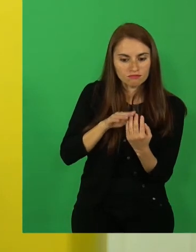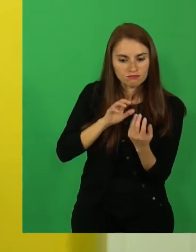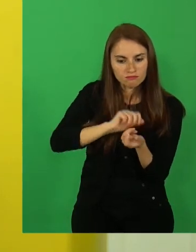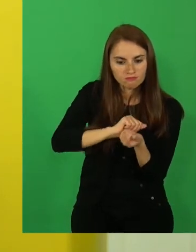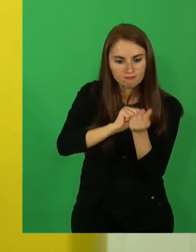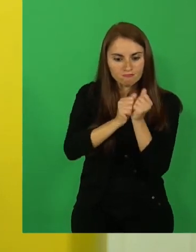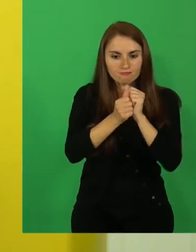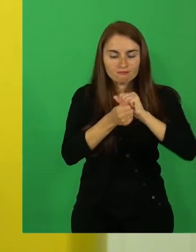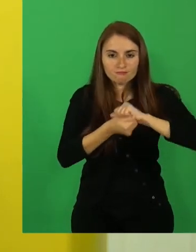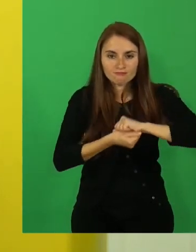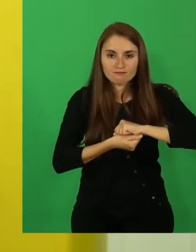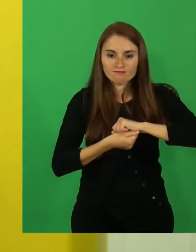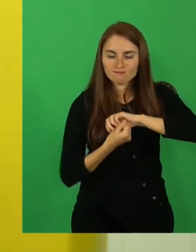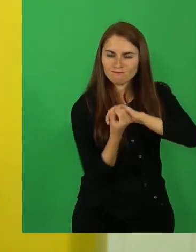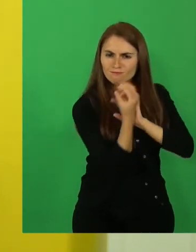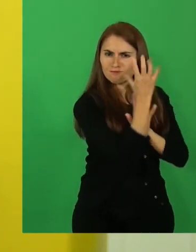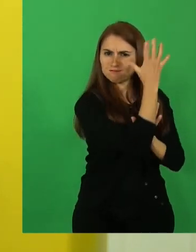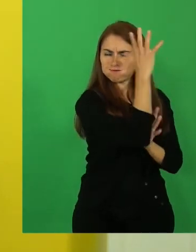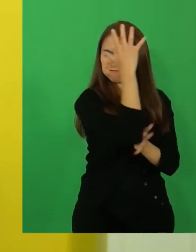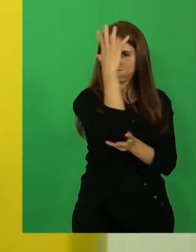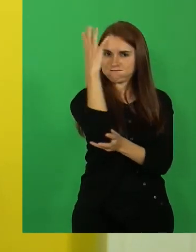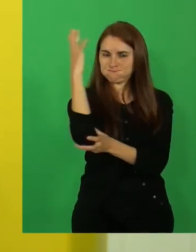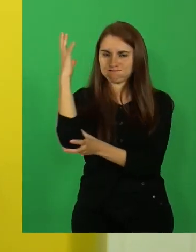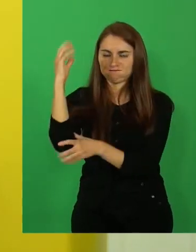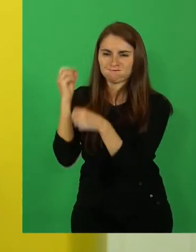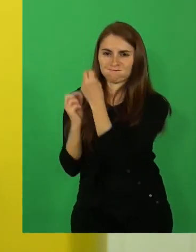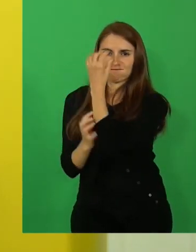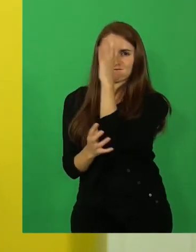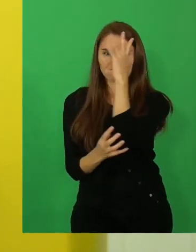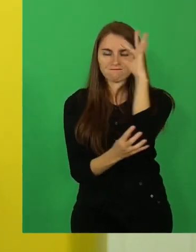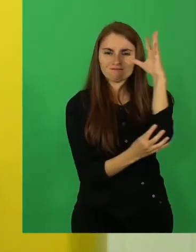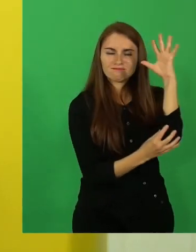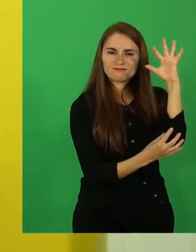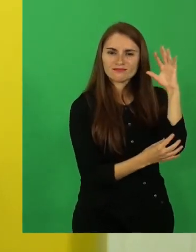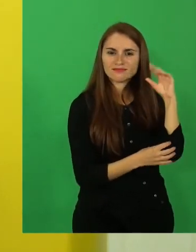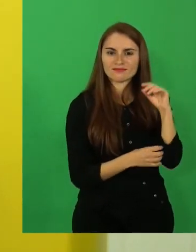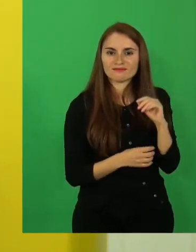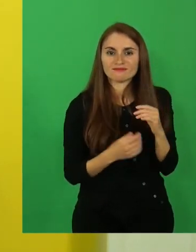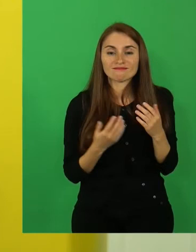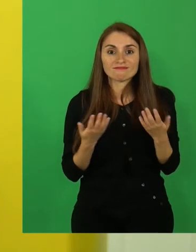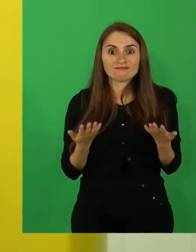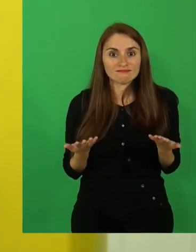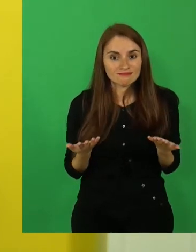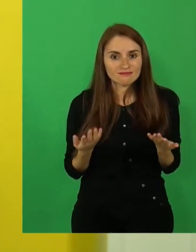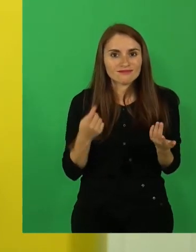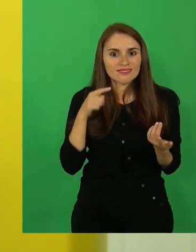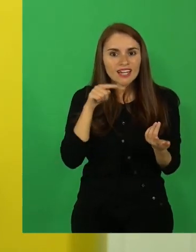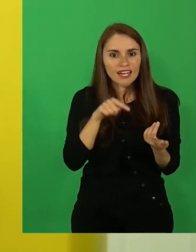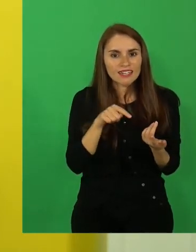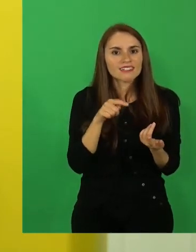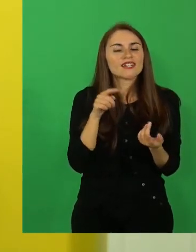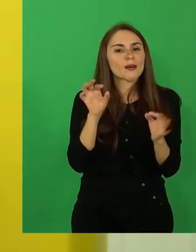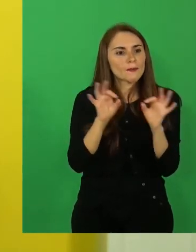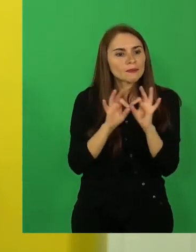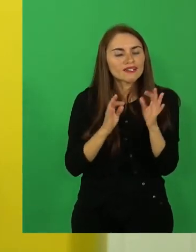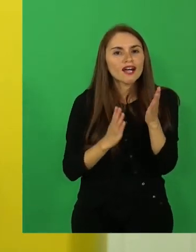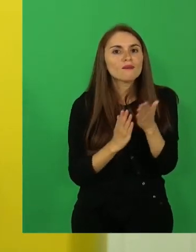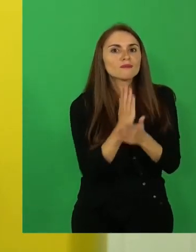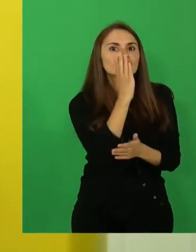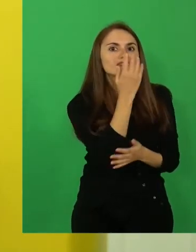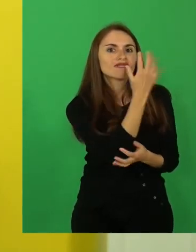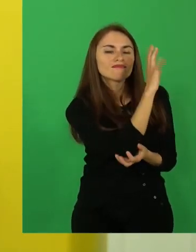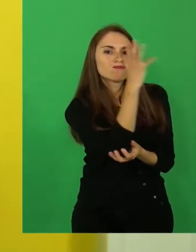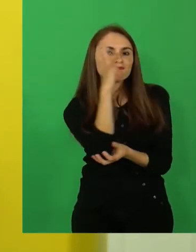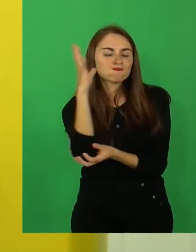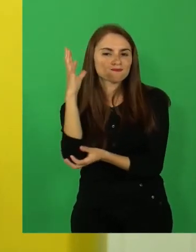convertía en una selva gigantesca. Es decir, de ahí ellos explican cómo nacieron